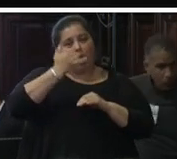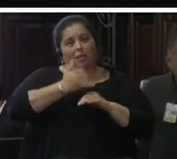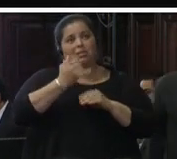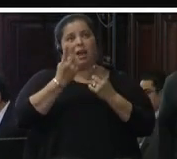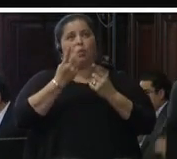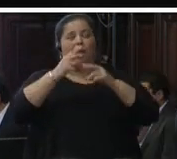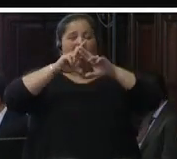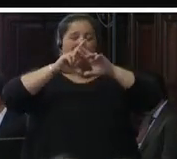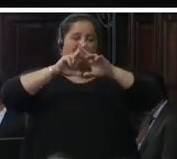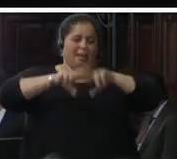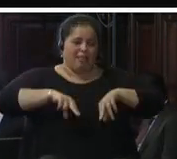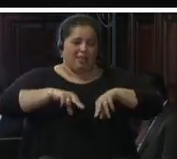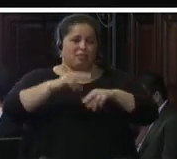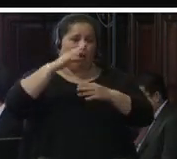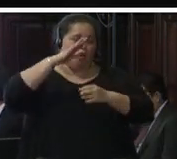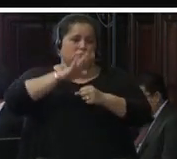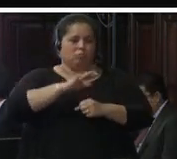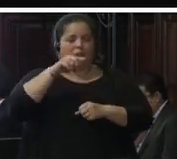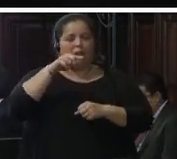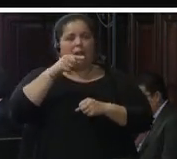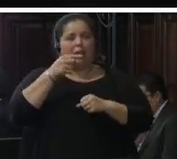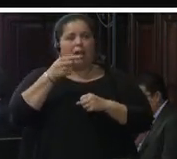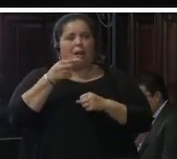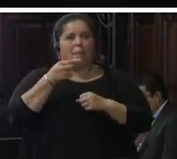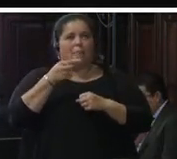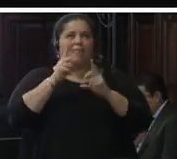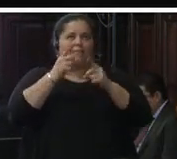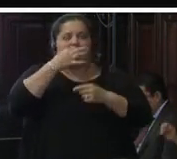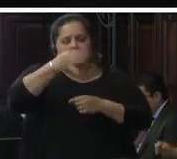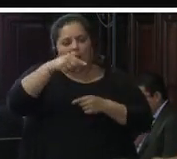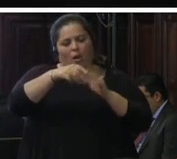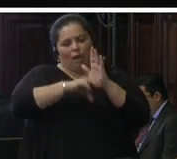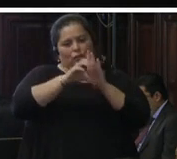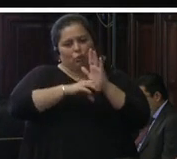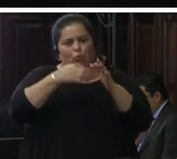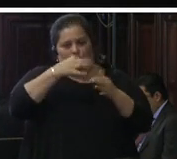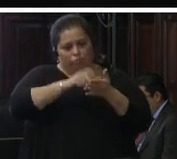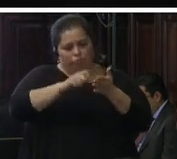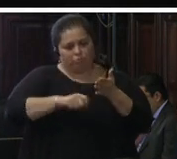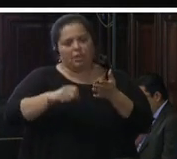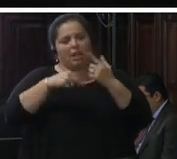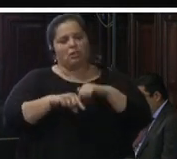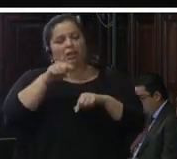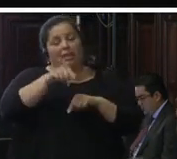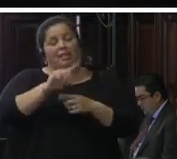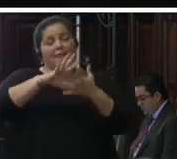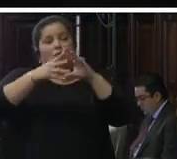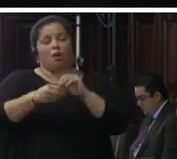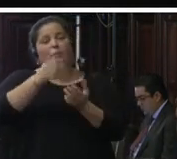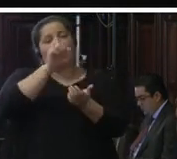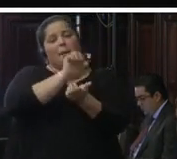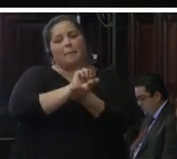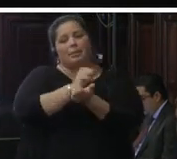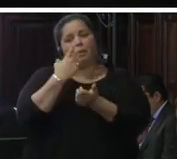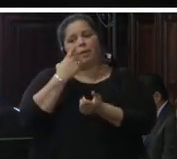ejercicio de aquellos se debe estar a lo establecido en el texto constitucional en este sentido la prisión preventiva oficiosa para